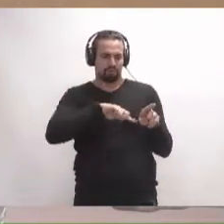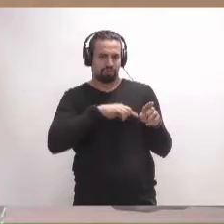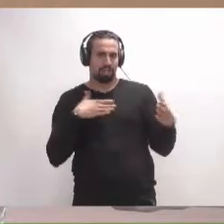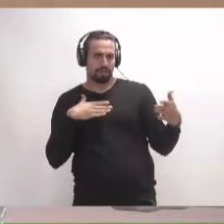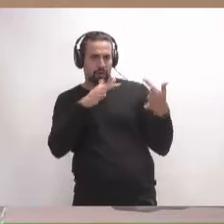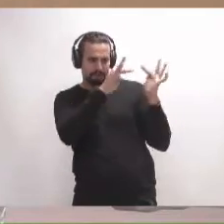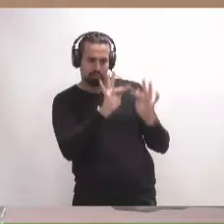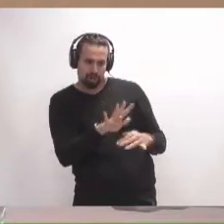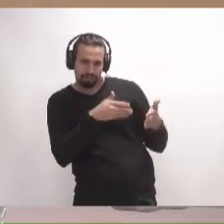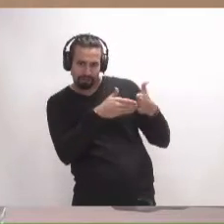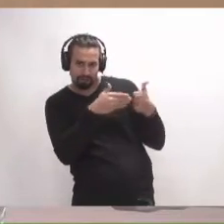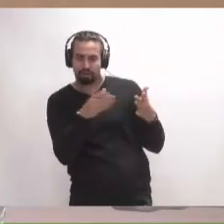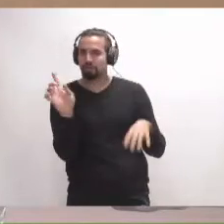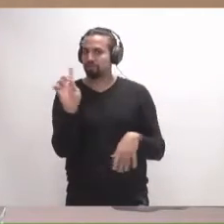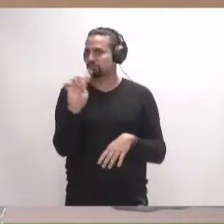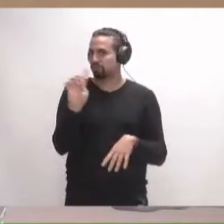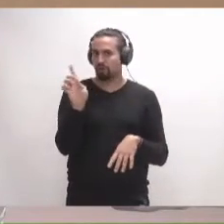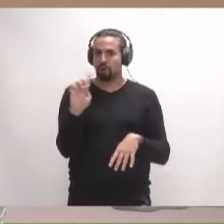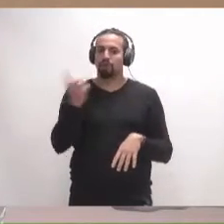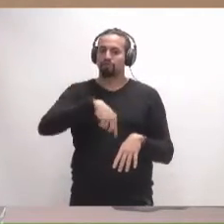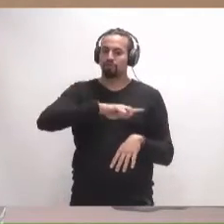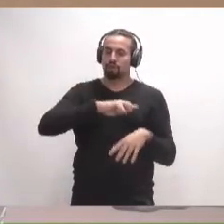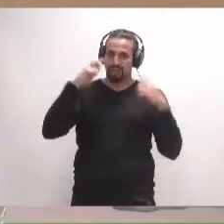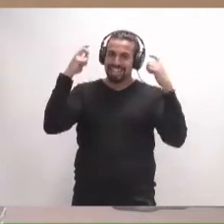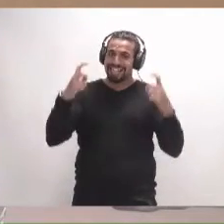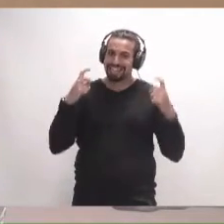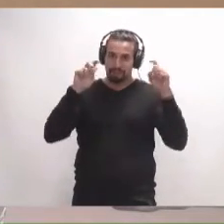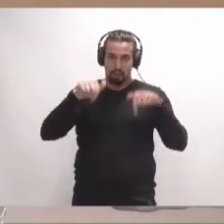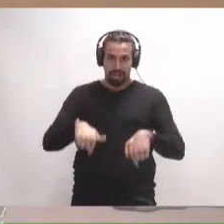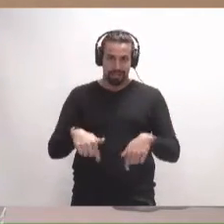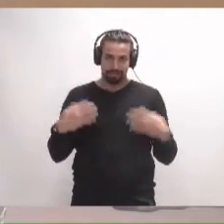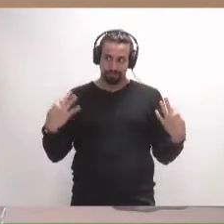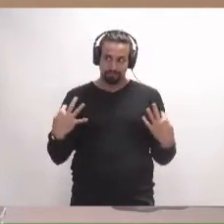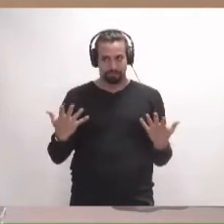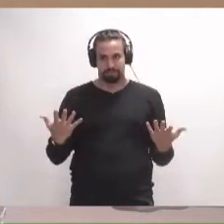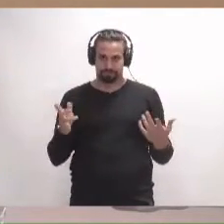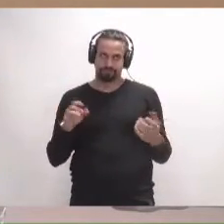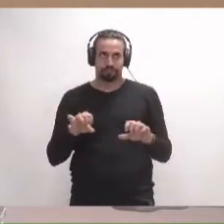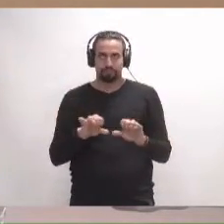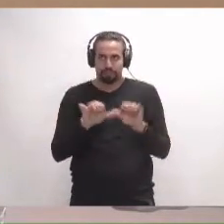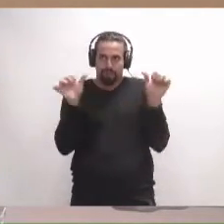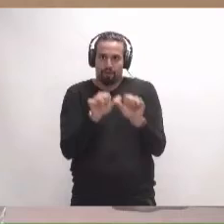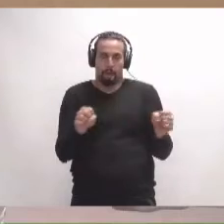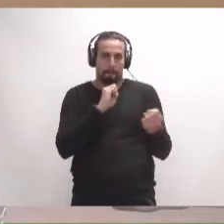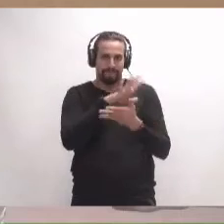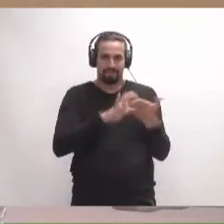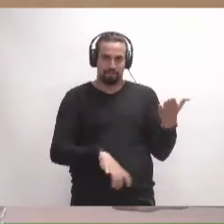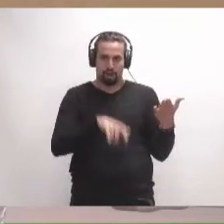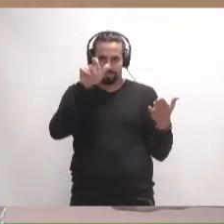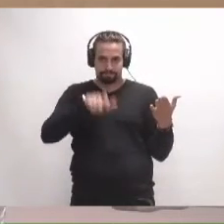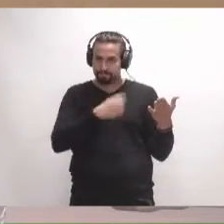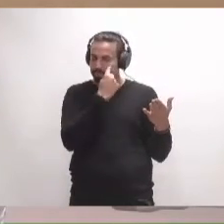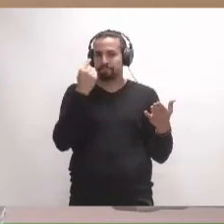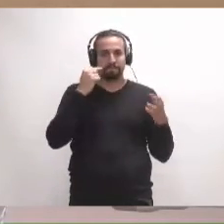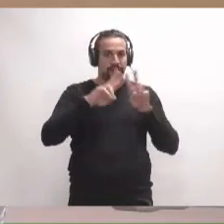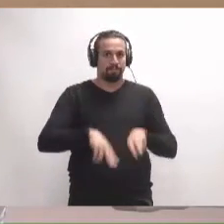presupuesto, ni muchísimo menos, sino lo que se está intentando aquí, o de manera que en el informe del interventor, que se ha recibido